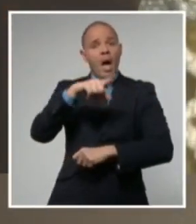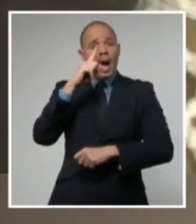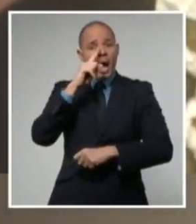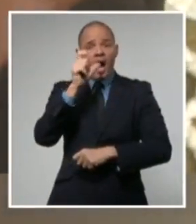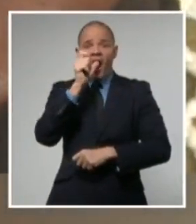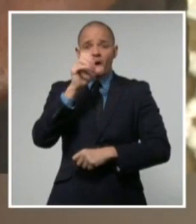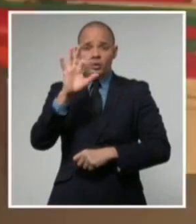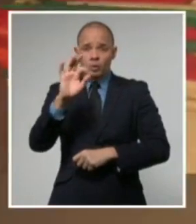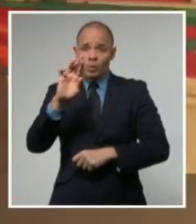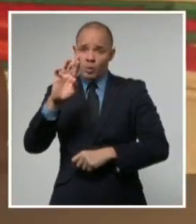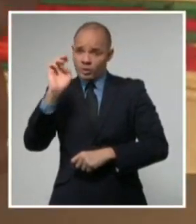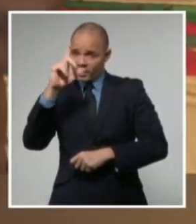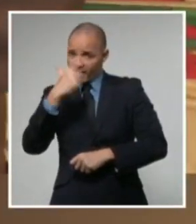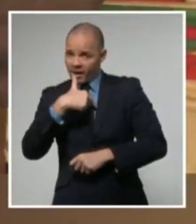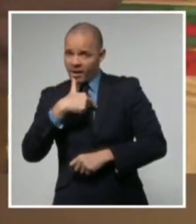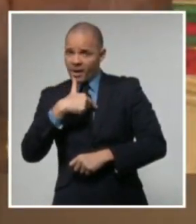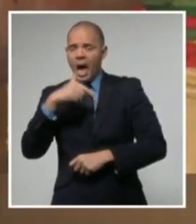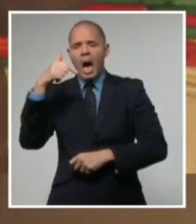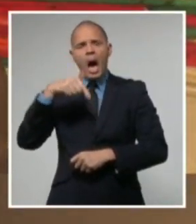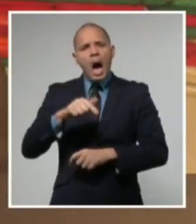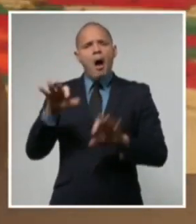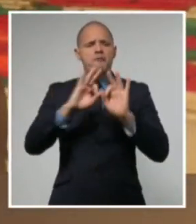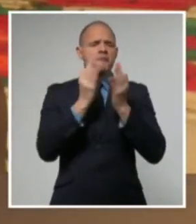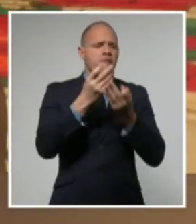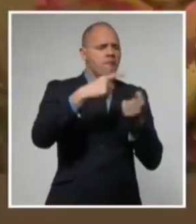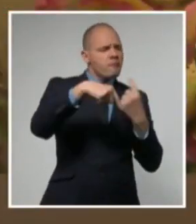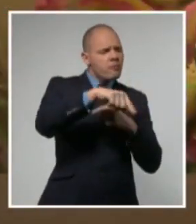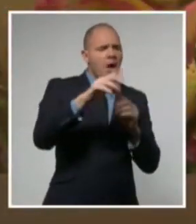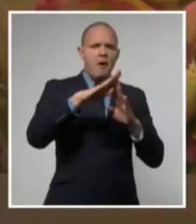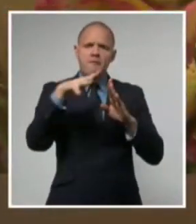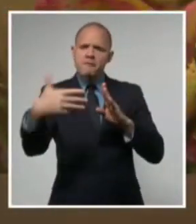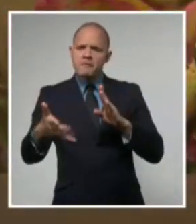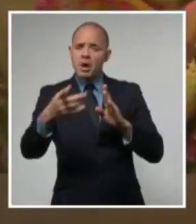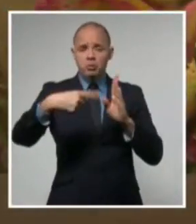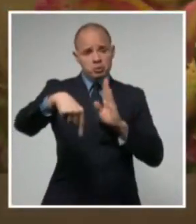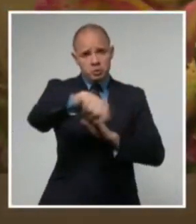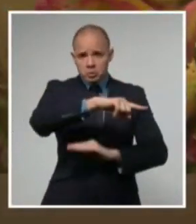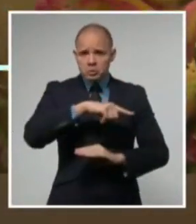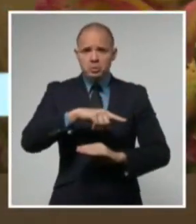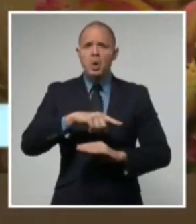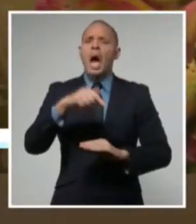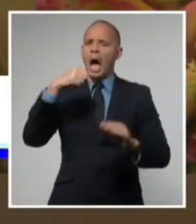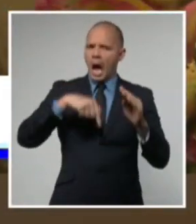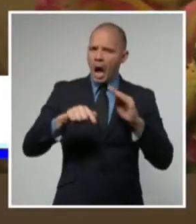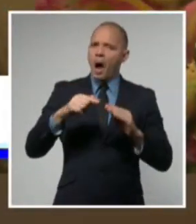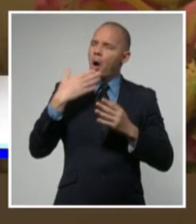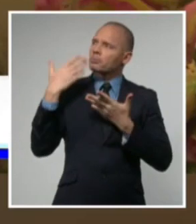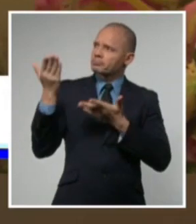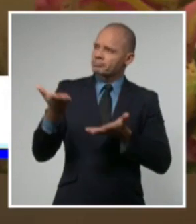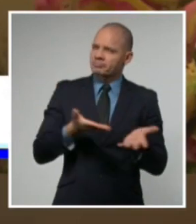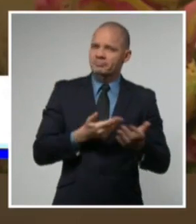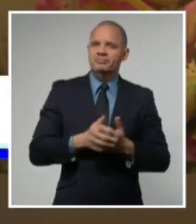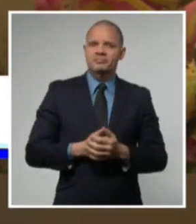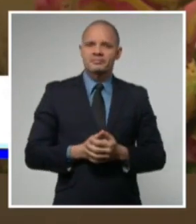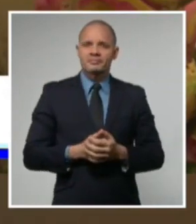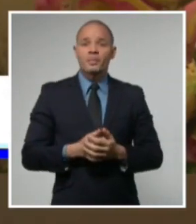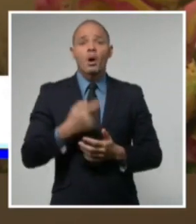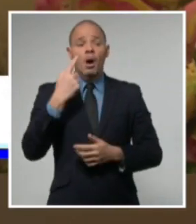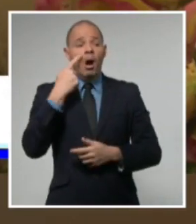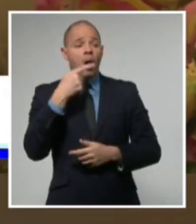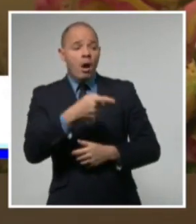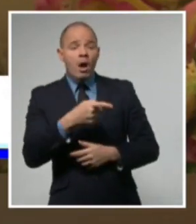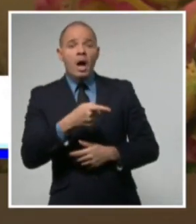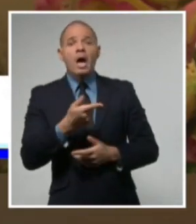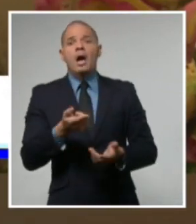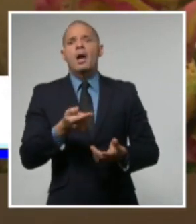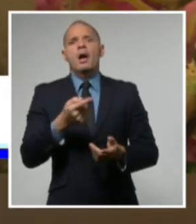esperan con ansia su regreso. No es una misión, pero es una colaboración en tiempos de pandemia. Por primera vez en